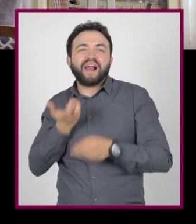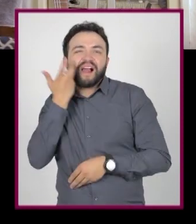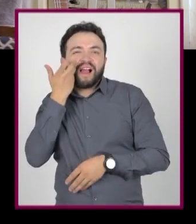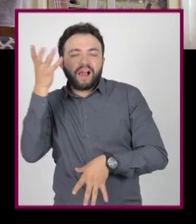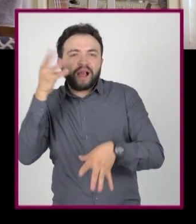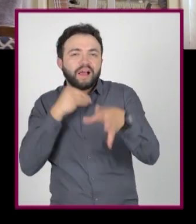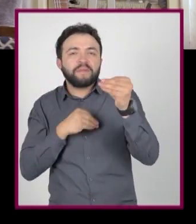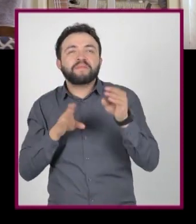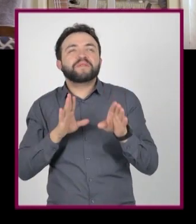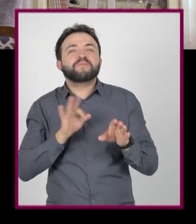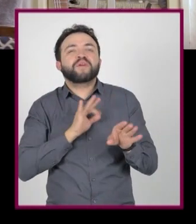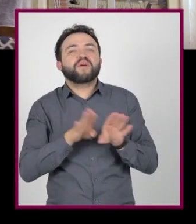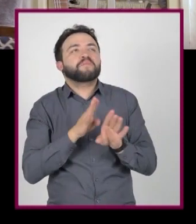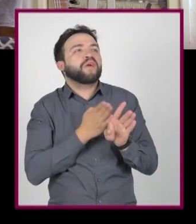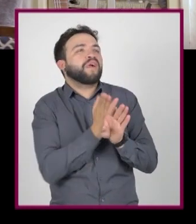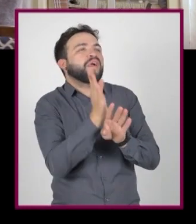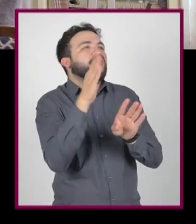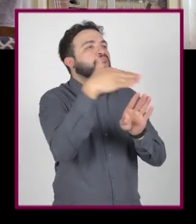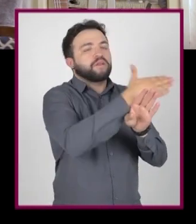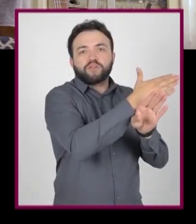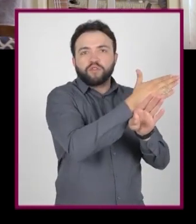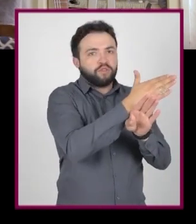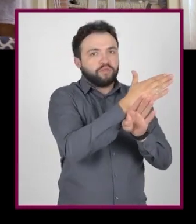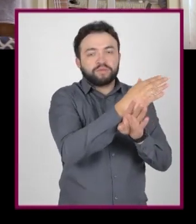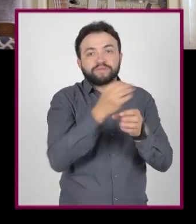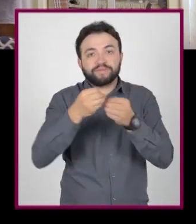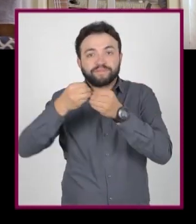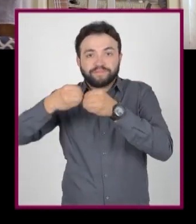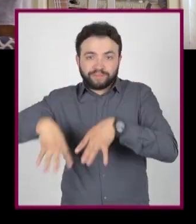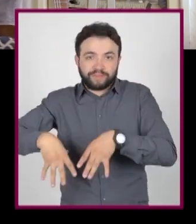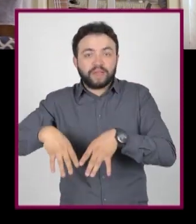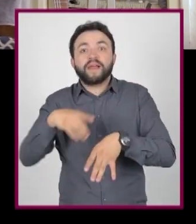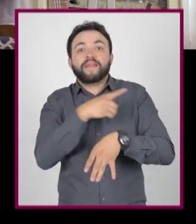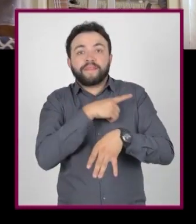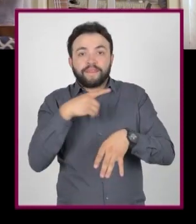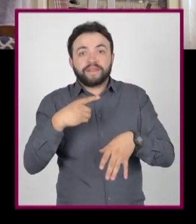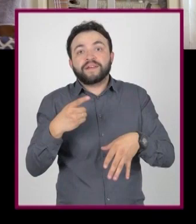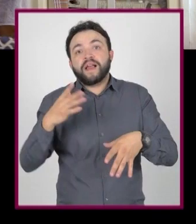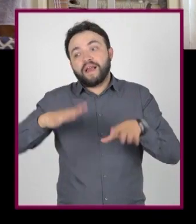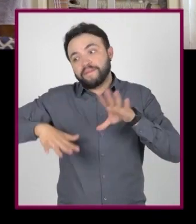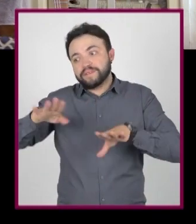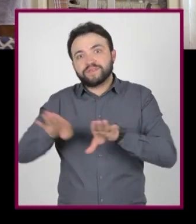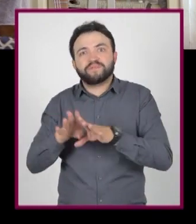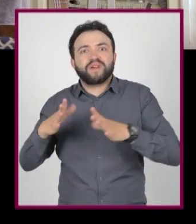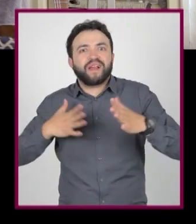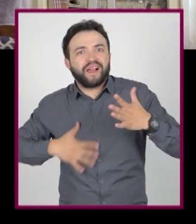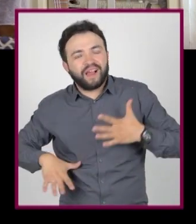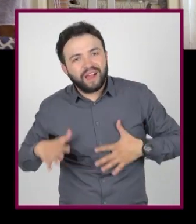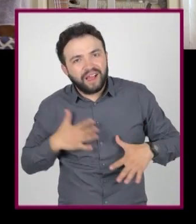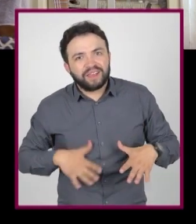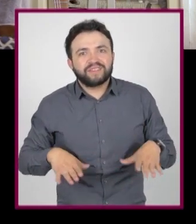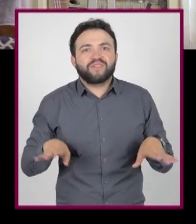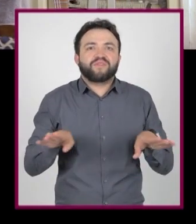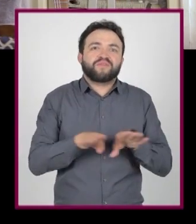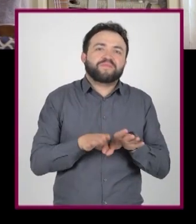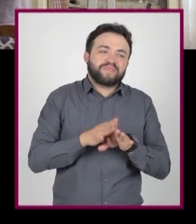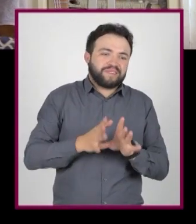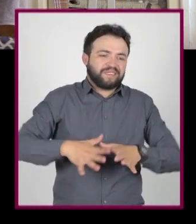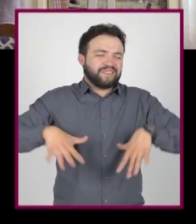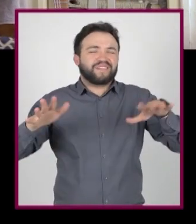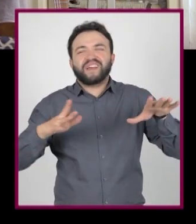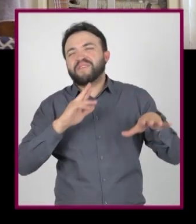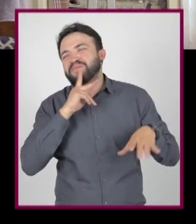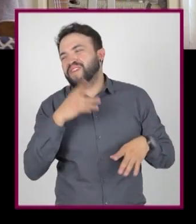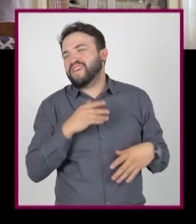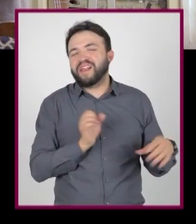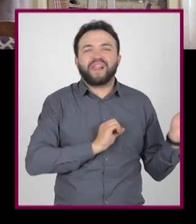rumbo fijo buscando alguna dirección sin encontrarla. Te vas a perder. Es cansado y en algún momento te vas a desesperar